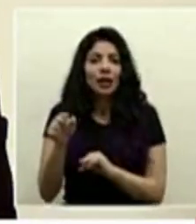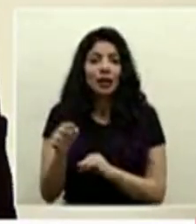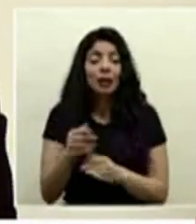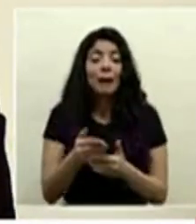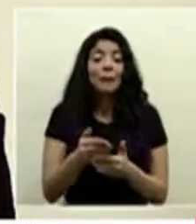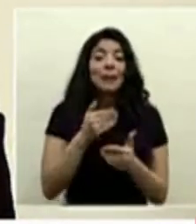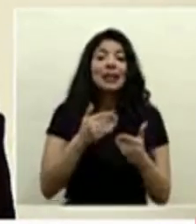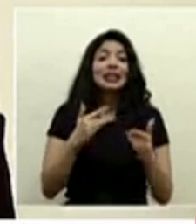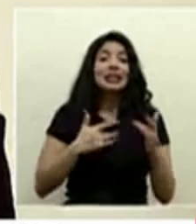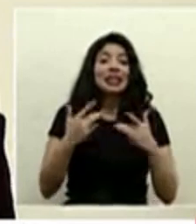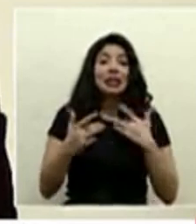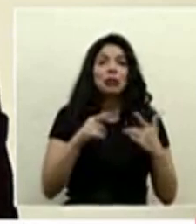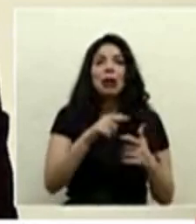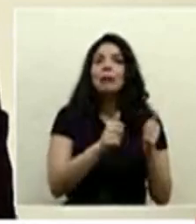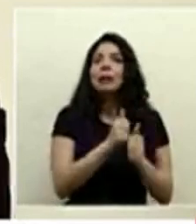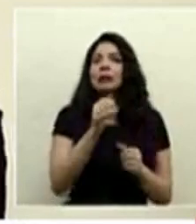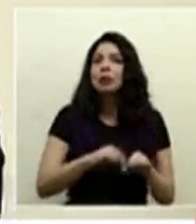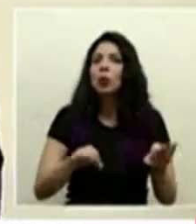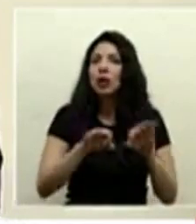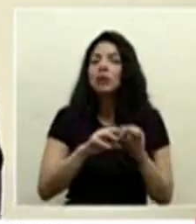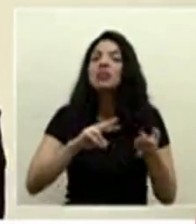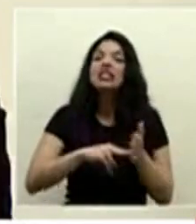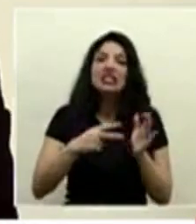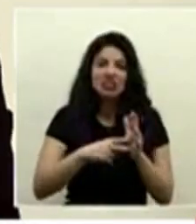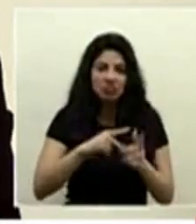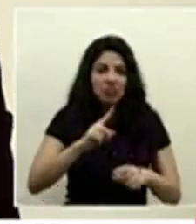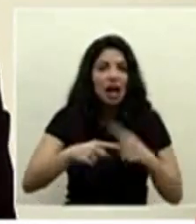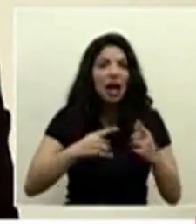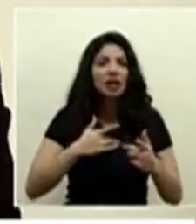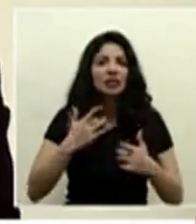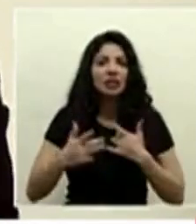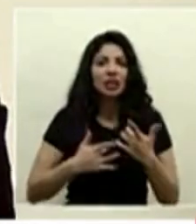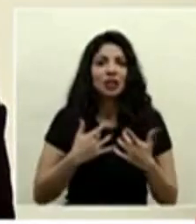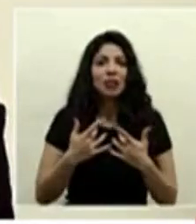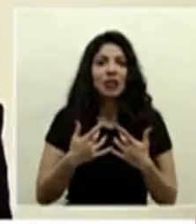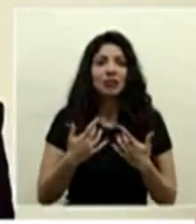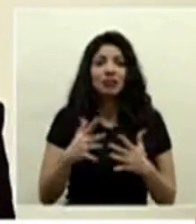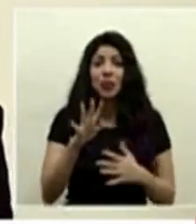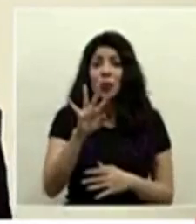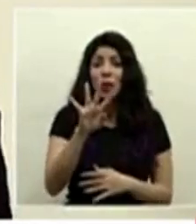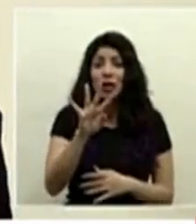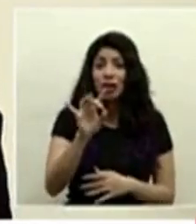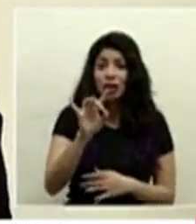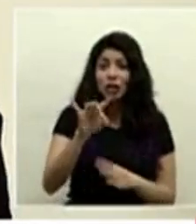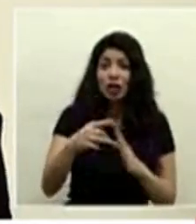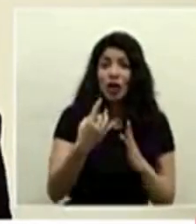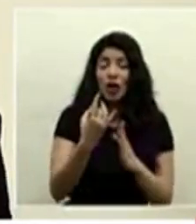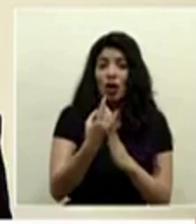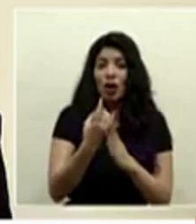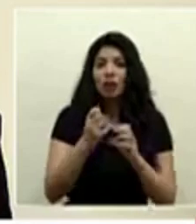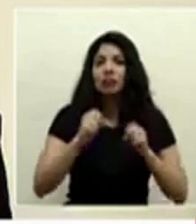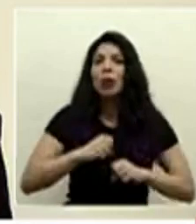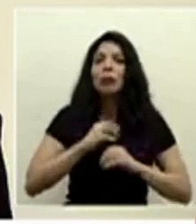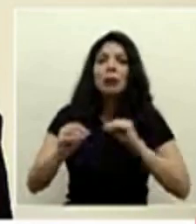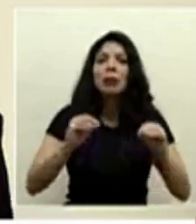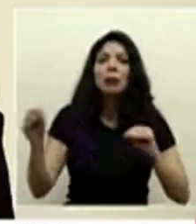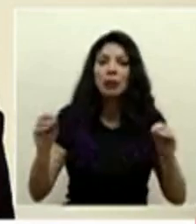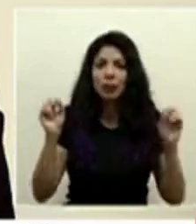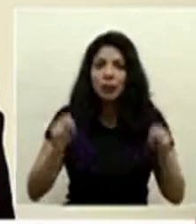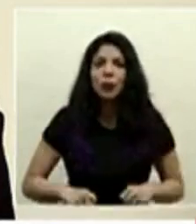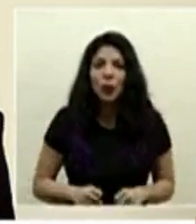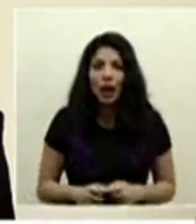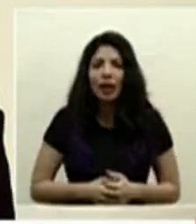los presintomáticos si es más importante porque son los que van a desarrollar síntomas y que ya dijimos 48 horas un poco antes pueden ya estar infectando de forma importante